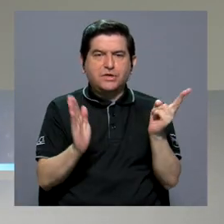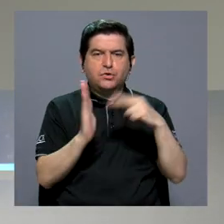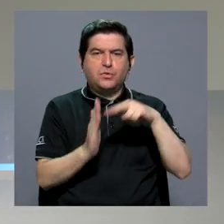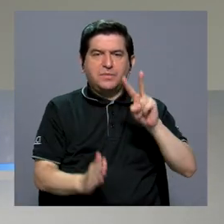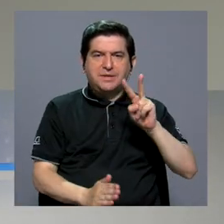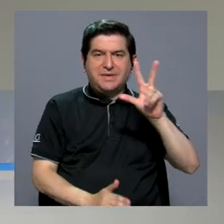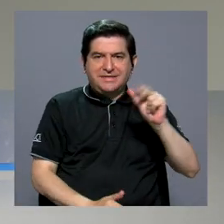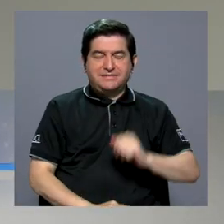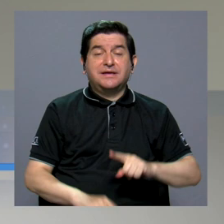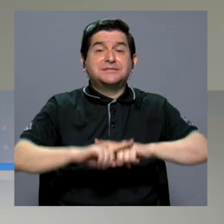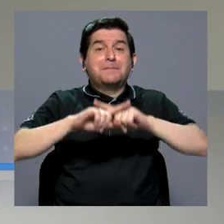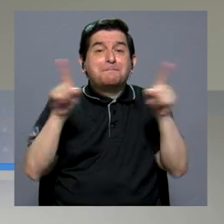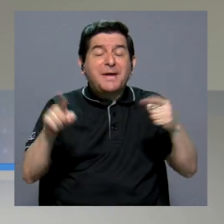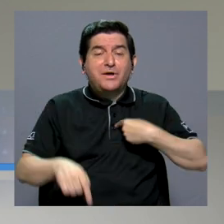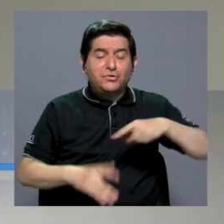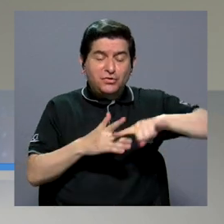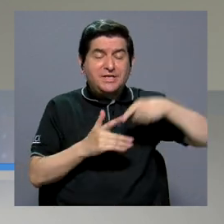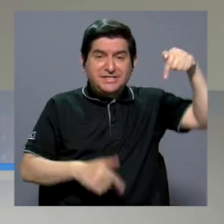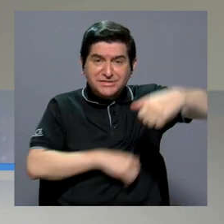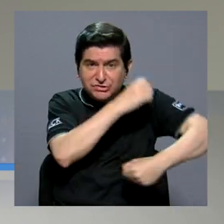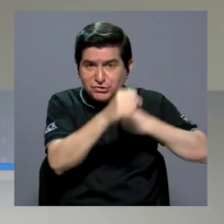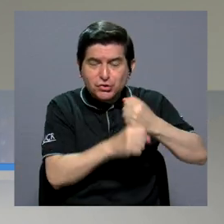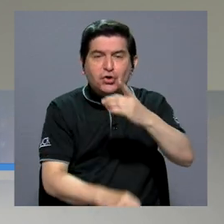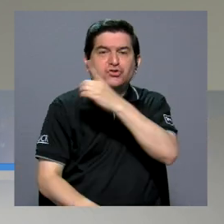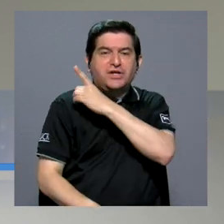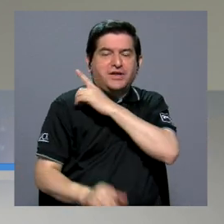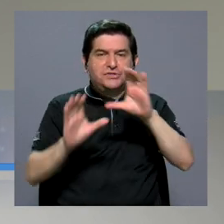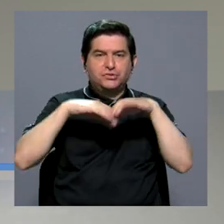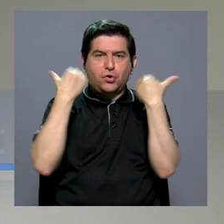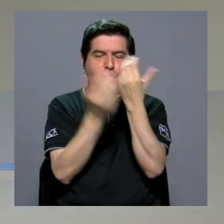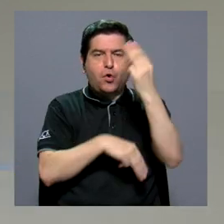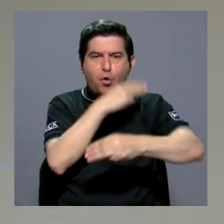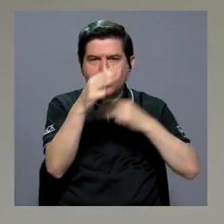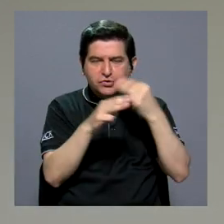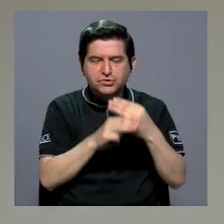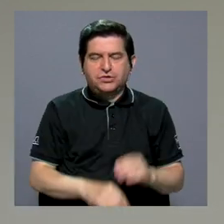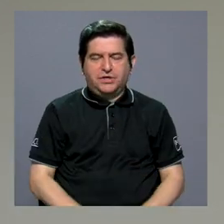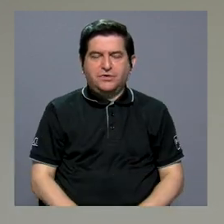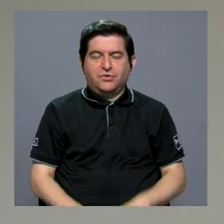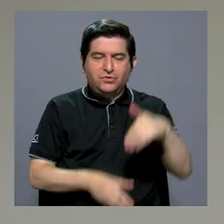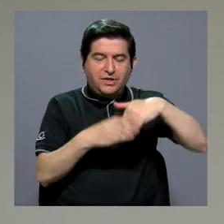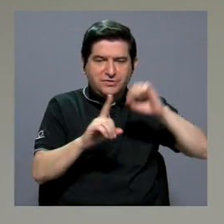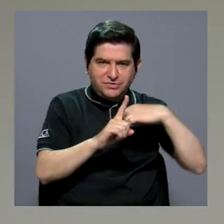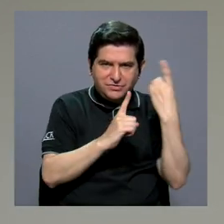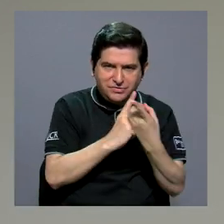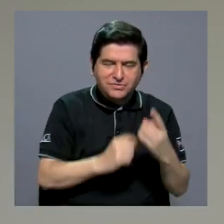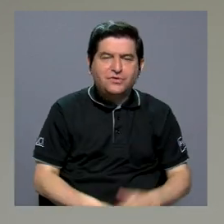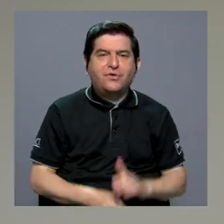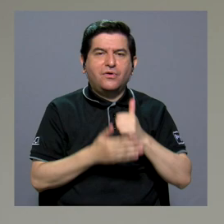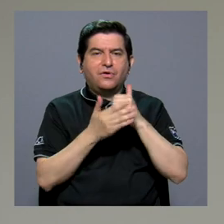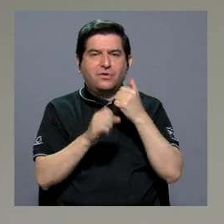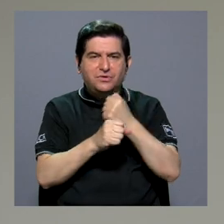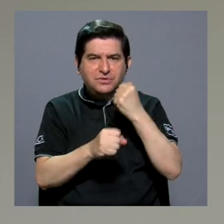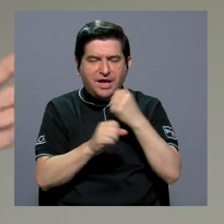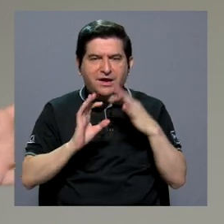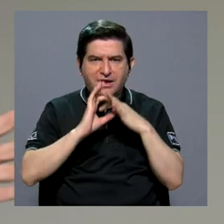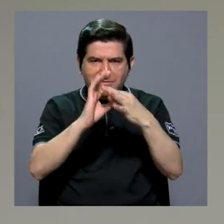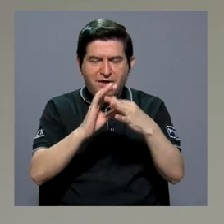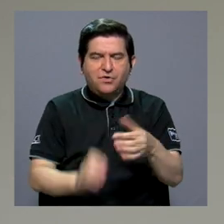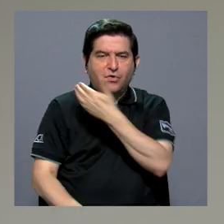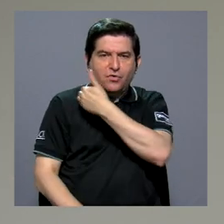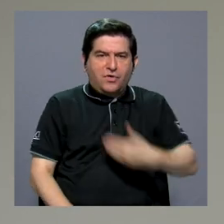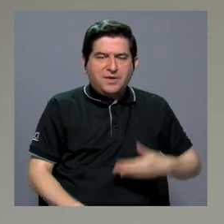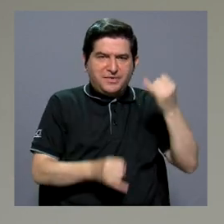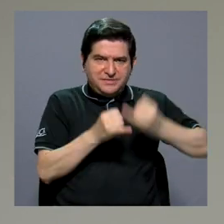presidencia mundial en el 2023, pero comienzo este año la dirección del Consejo Mundial para la Sociedad, trabajando en conjunto con